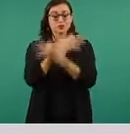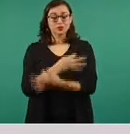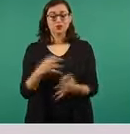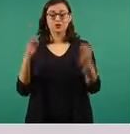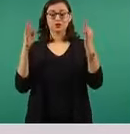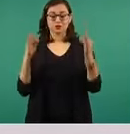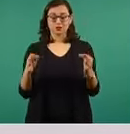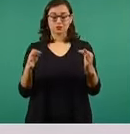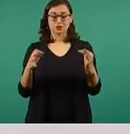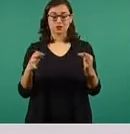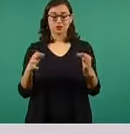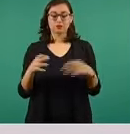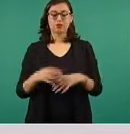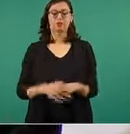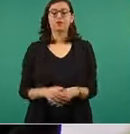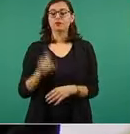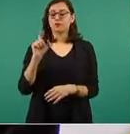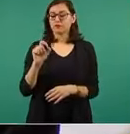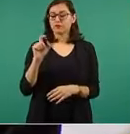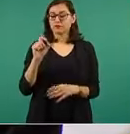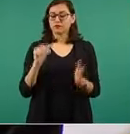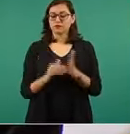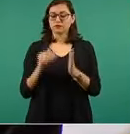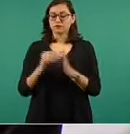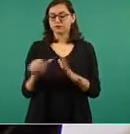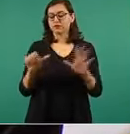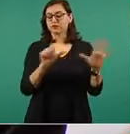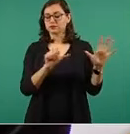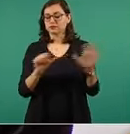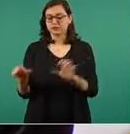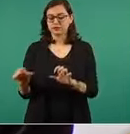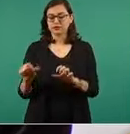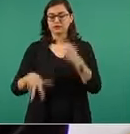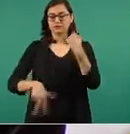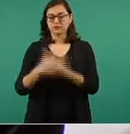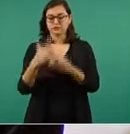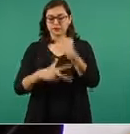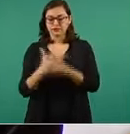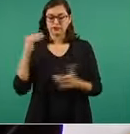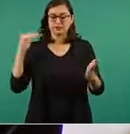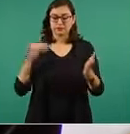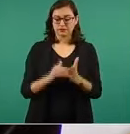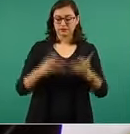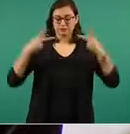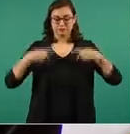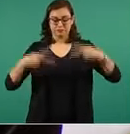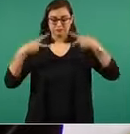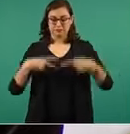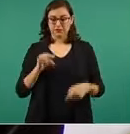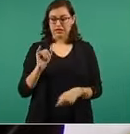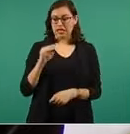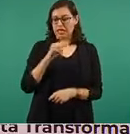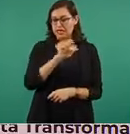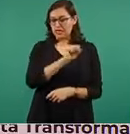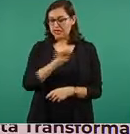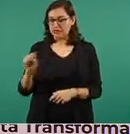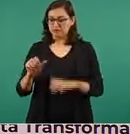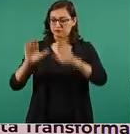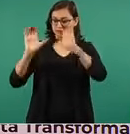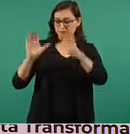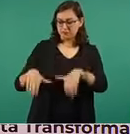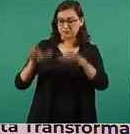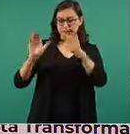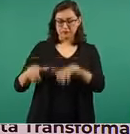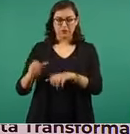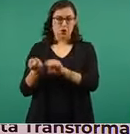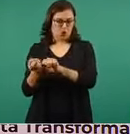.613.000 trabajadores inscritos en el Seguro Social antes de la pandemia,